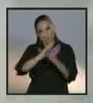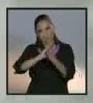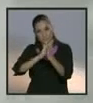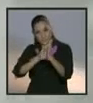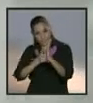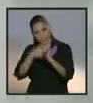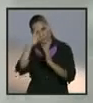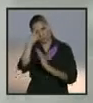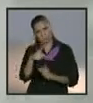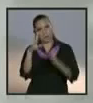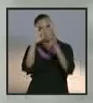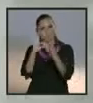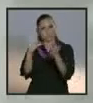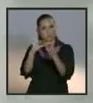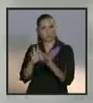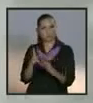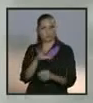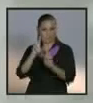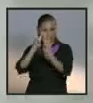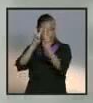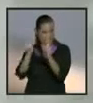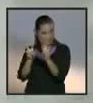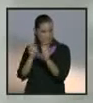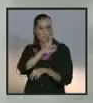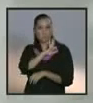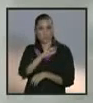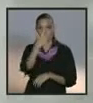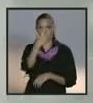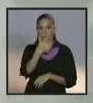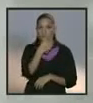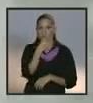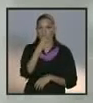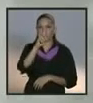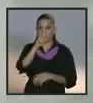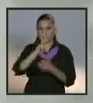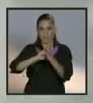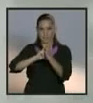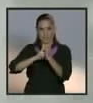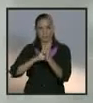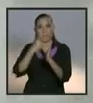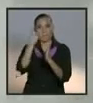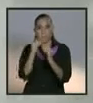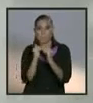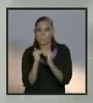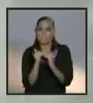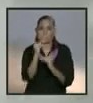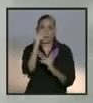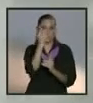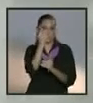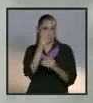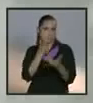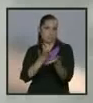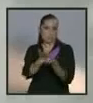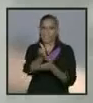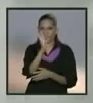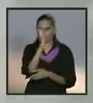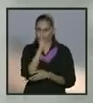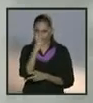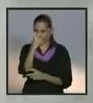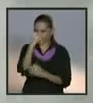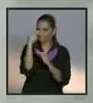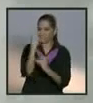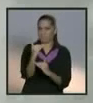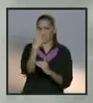asignados para debatir cada tema. Pero no está permitido, se reitera, que se rebase este tiempo, en ese momento se les culminará.